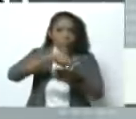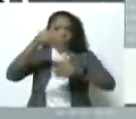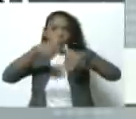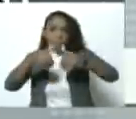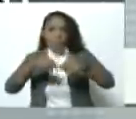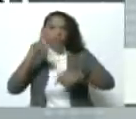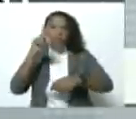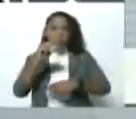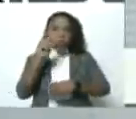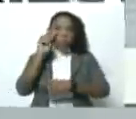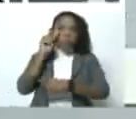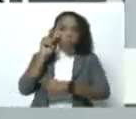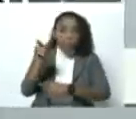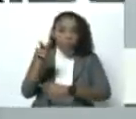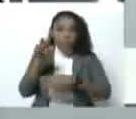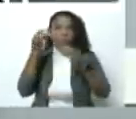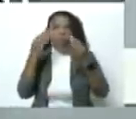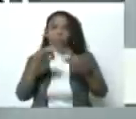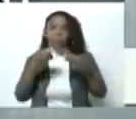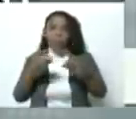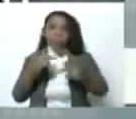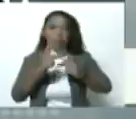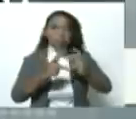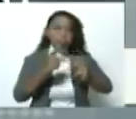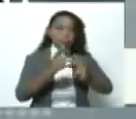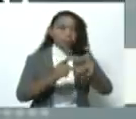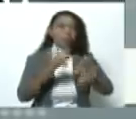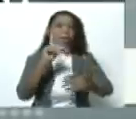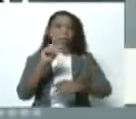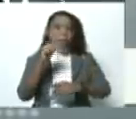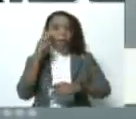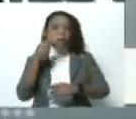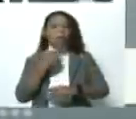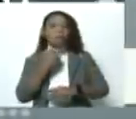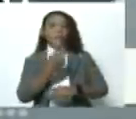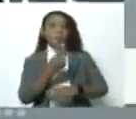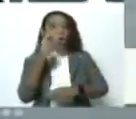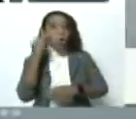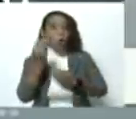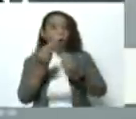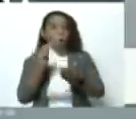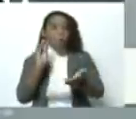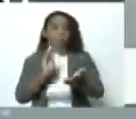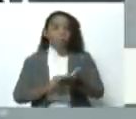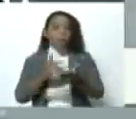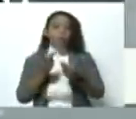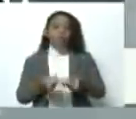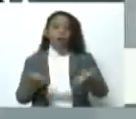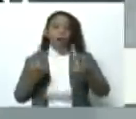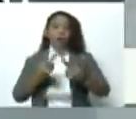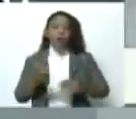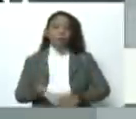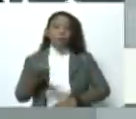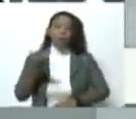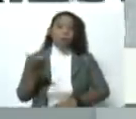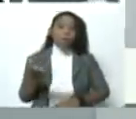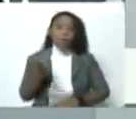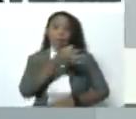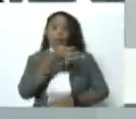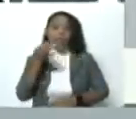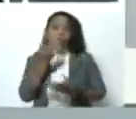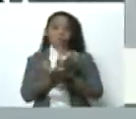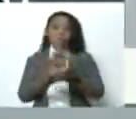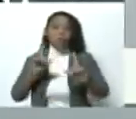constataron la normalidad del proceso y también su voz es una postura valiosa de valoración del éxito de la